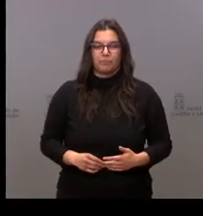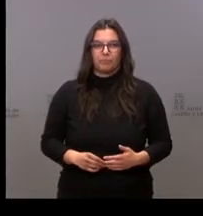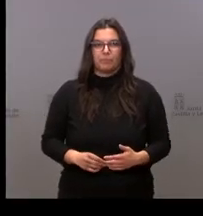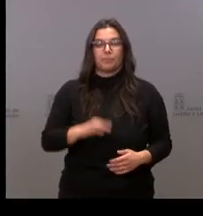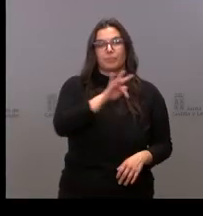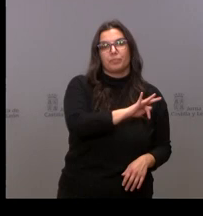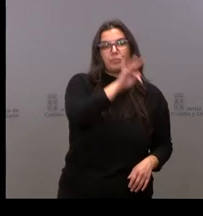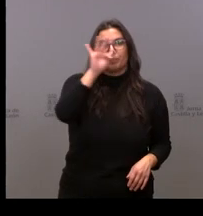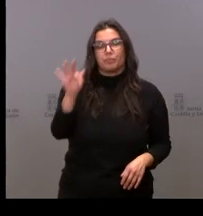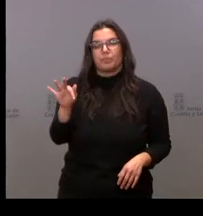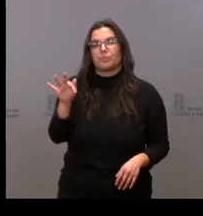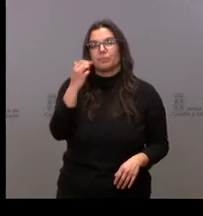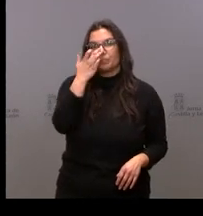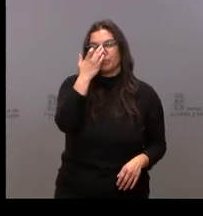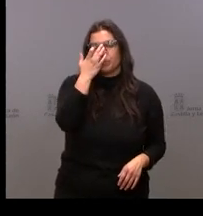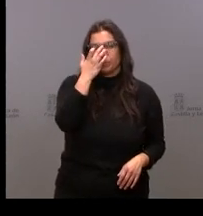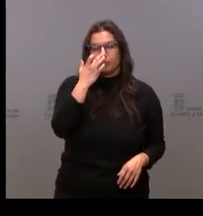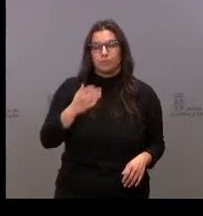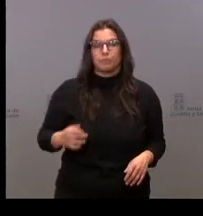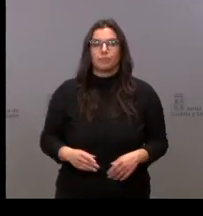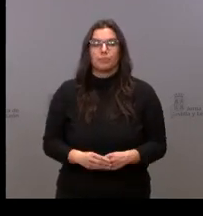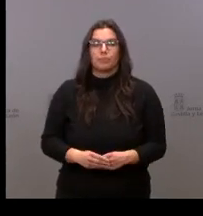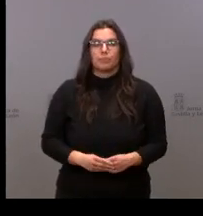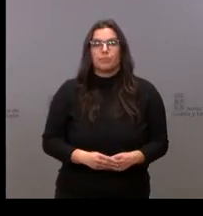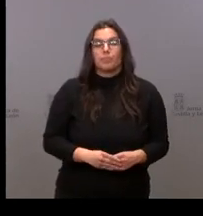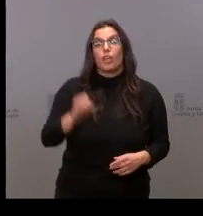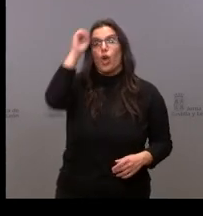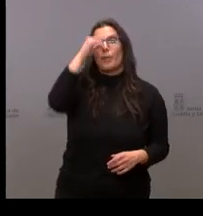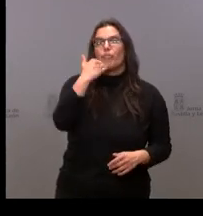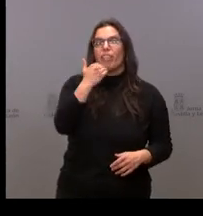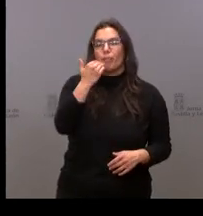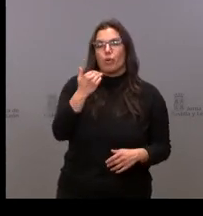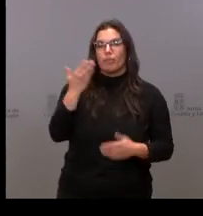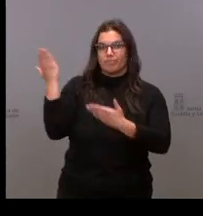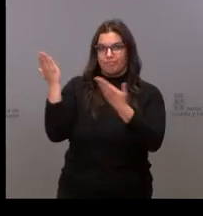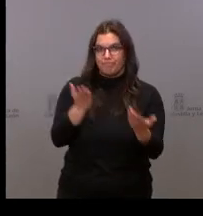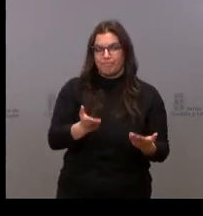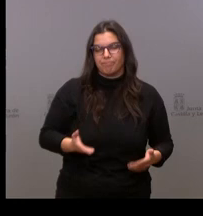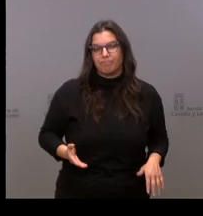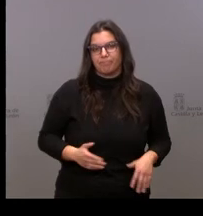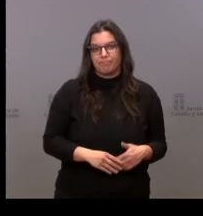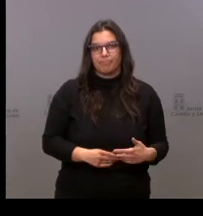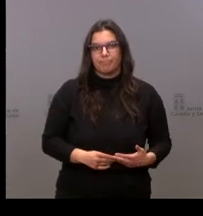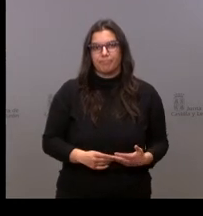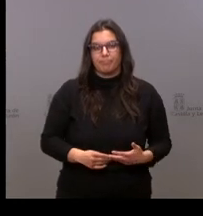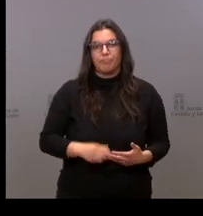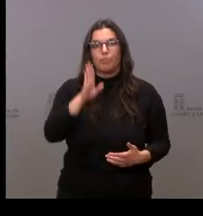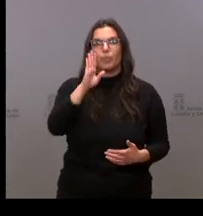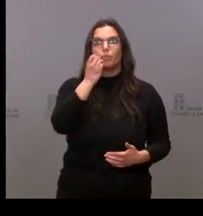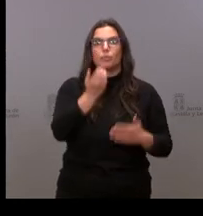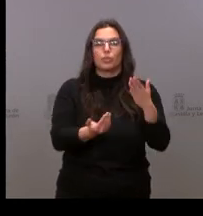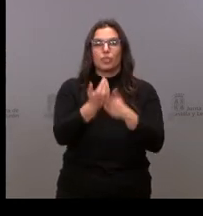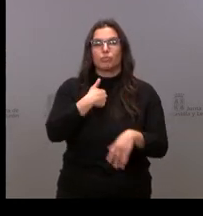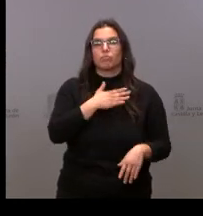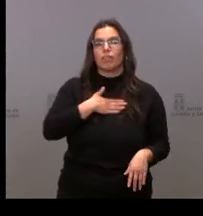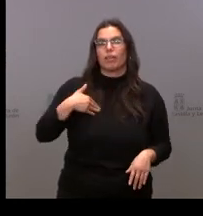Seguimos adelante. Continuamos ahora en Zamora con la opinión. Manuel Herrera, cuando quieras. Hola, buenos días. Yo le